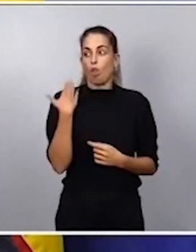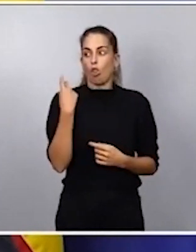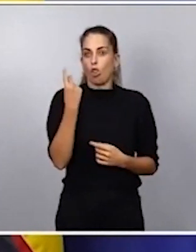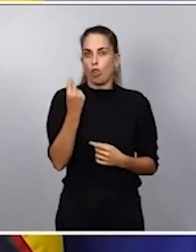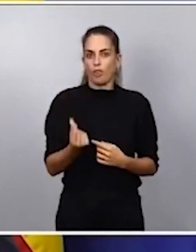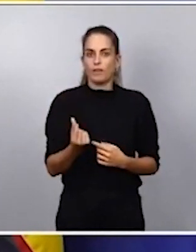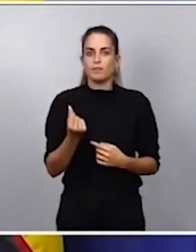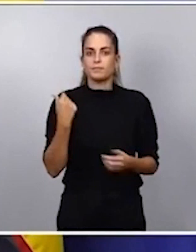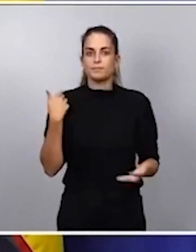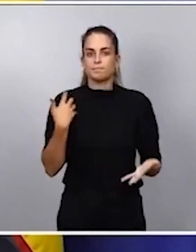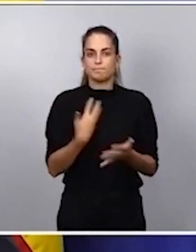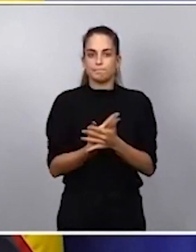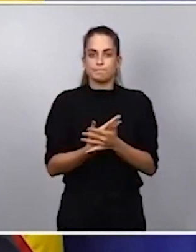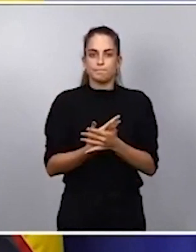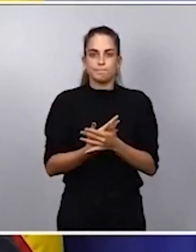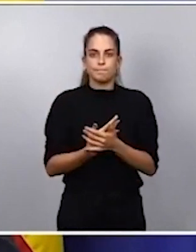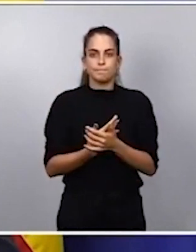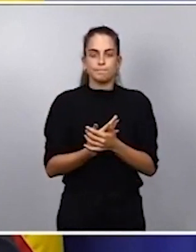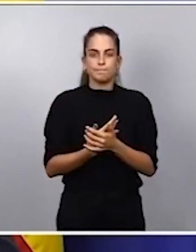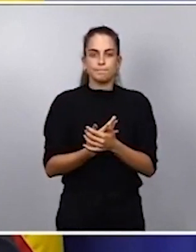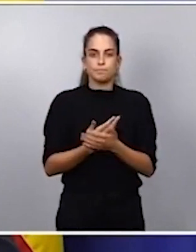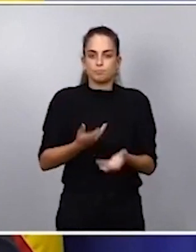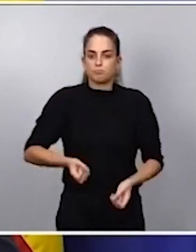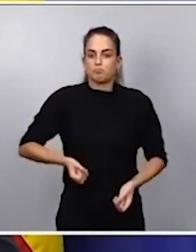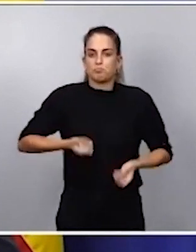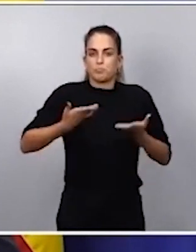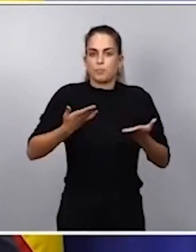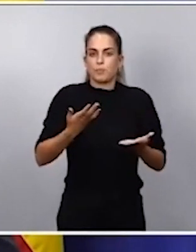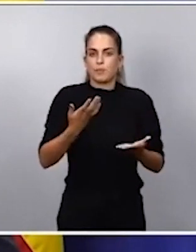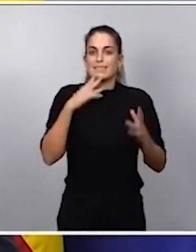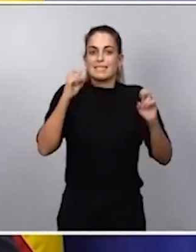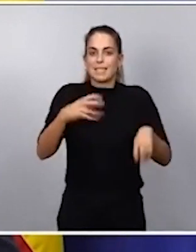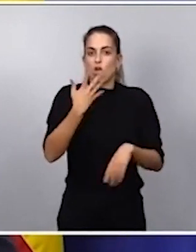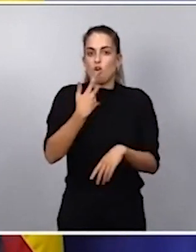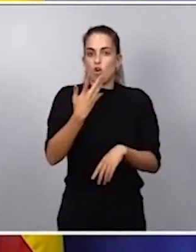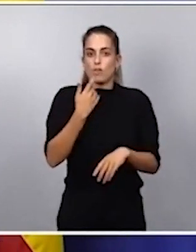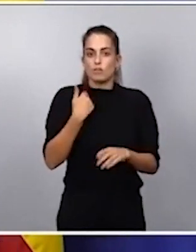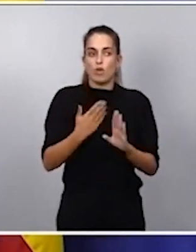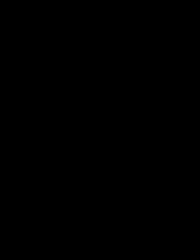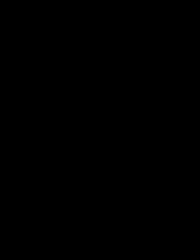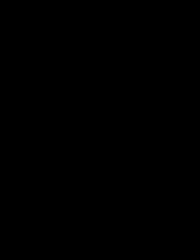han manifestado sin conocer exactamente lo que yo había dicho, claro, es evidente.